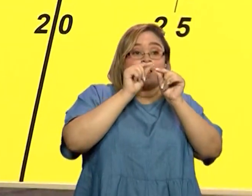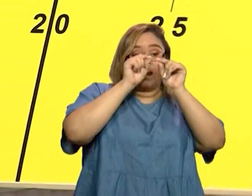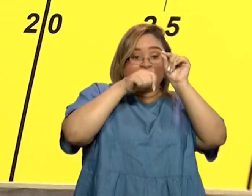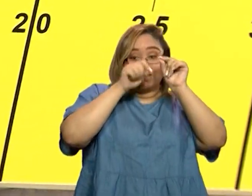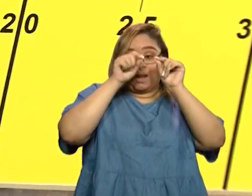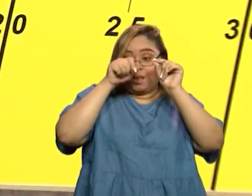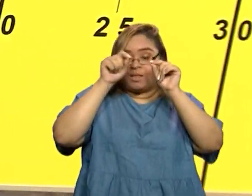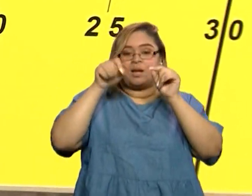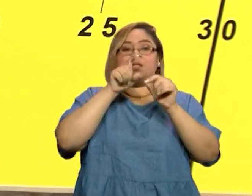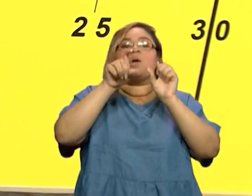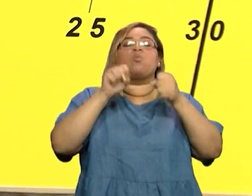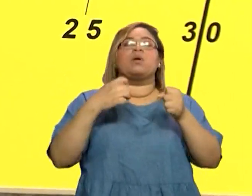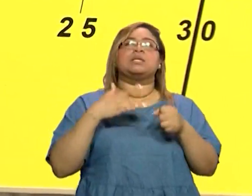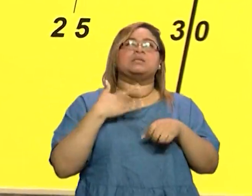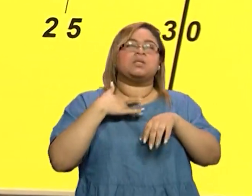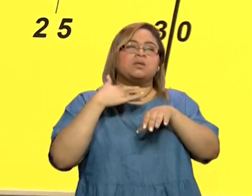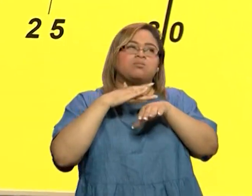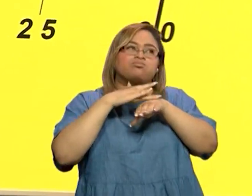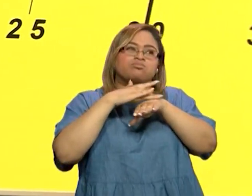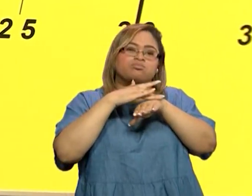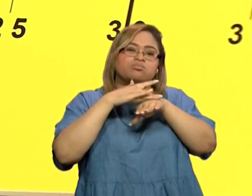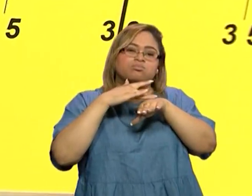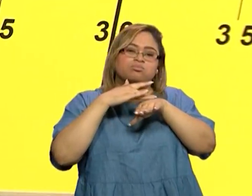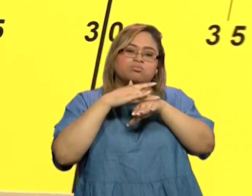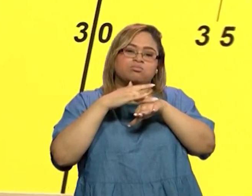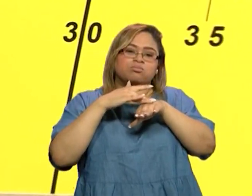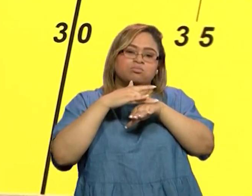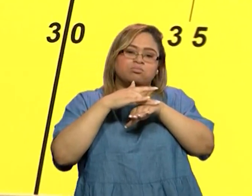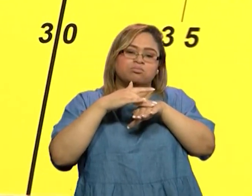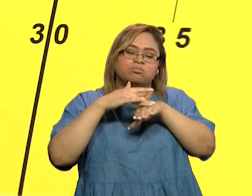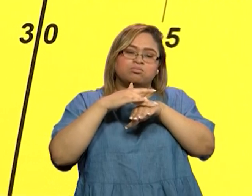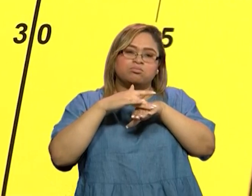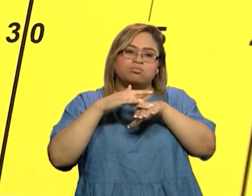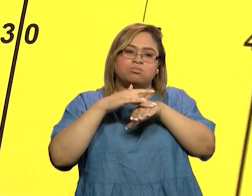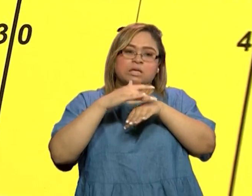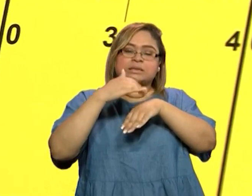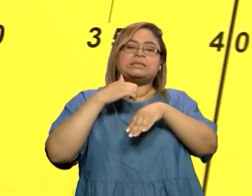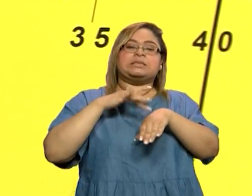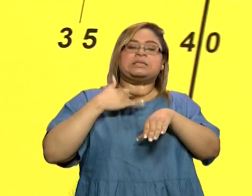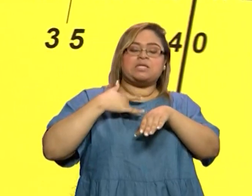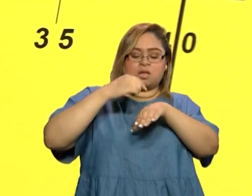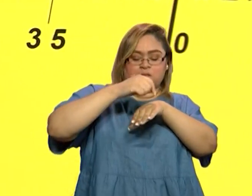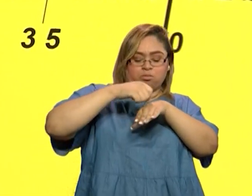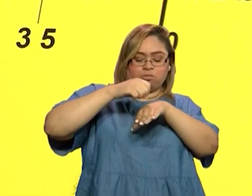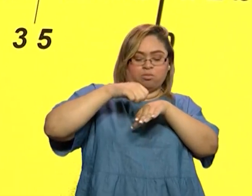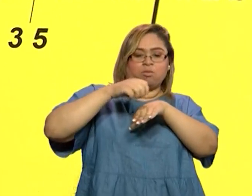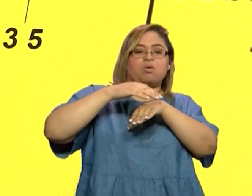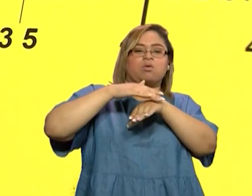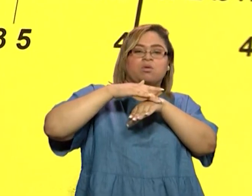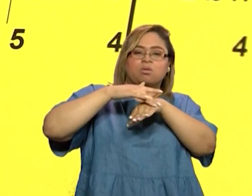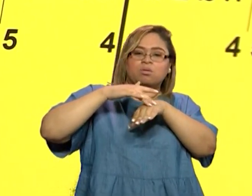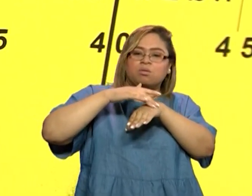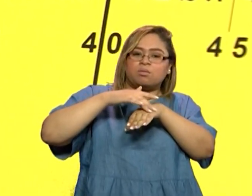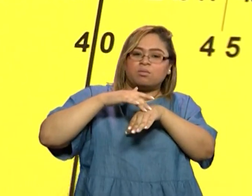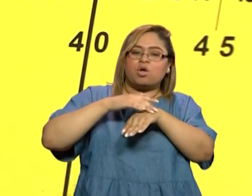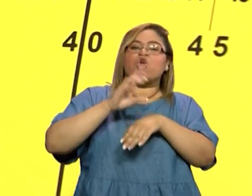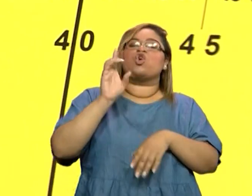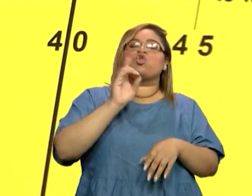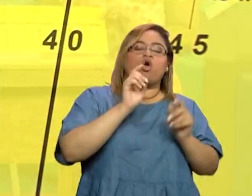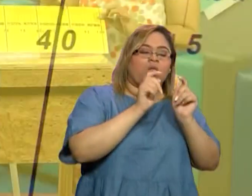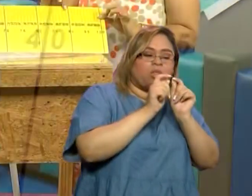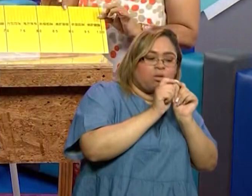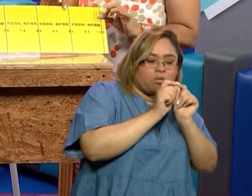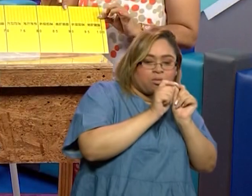entonces también palpar por medio del tacto y tener entonces la orientación de adónde a dónde hay